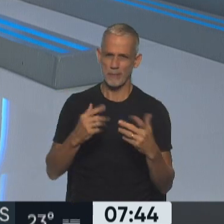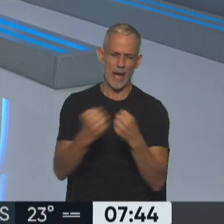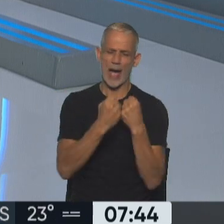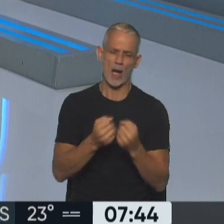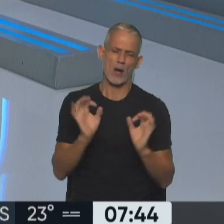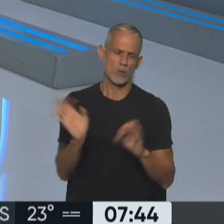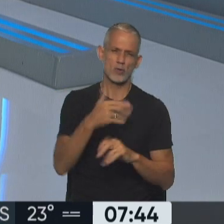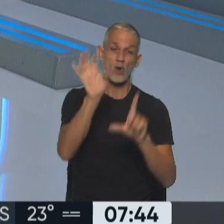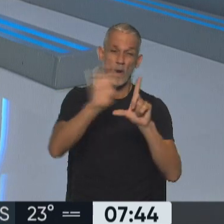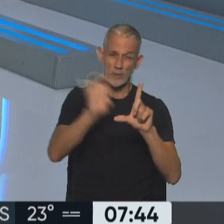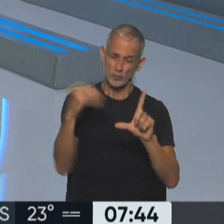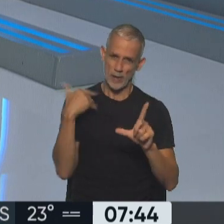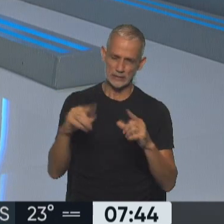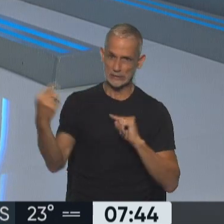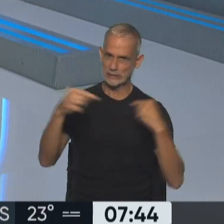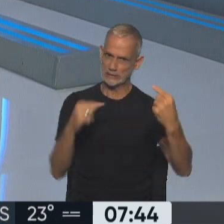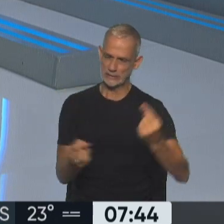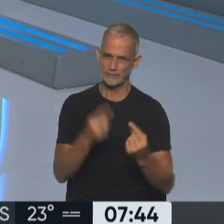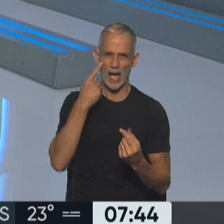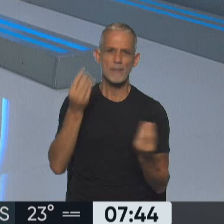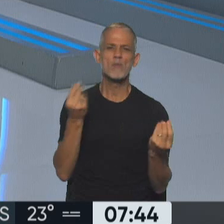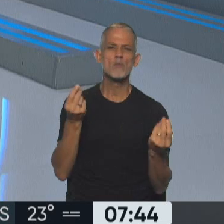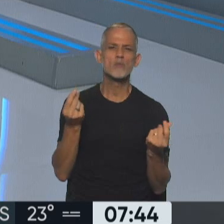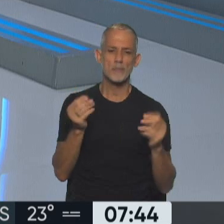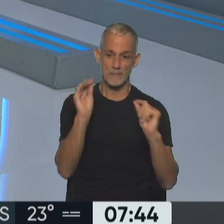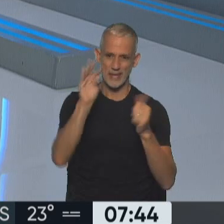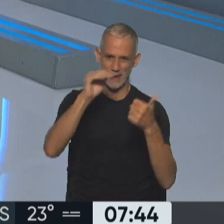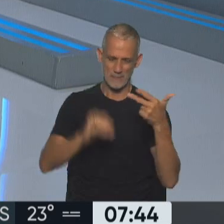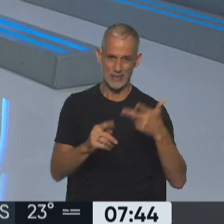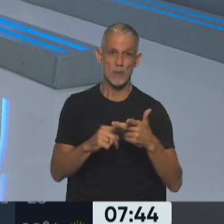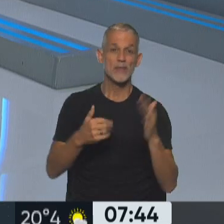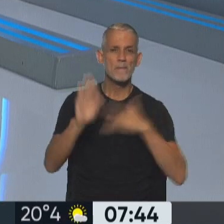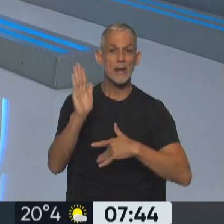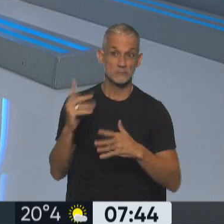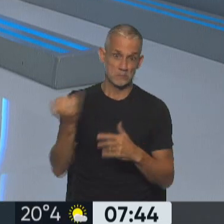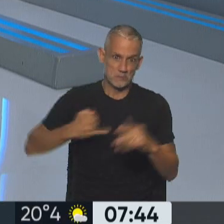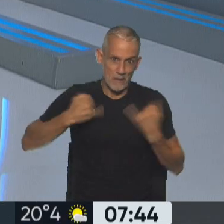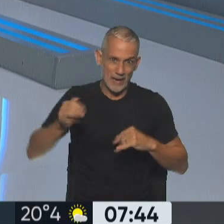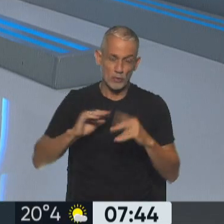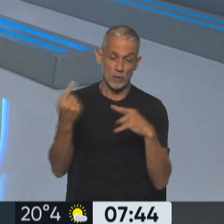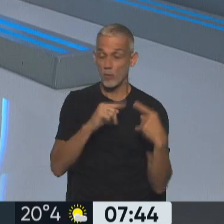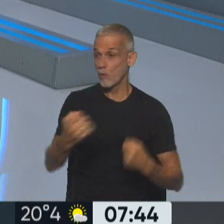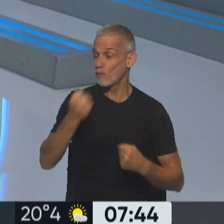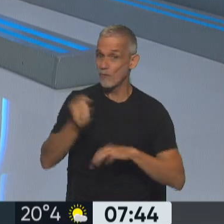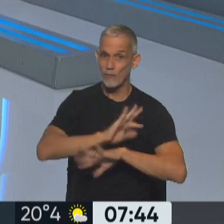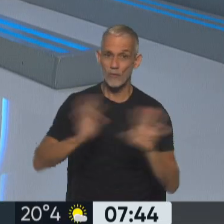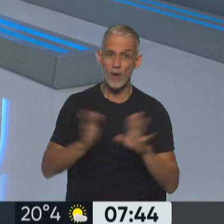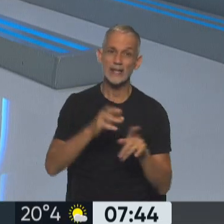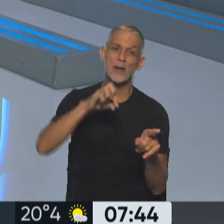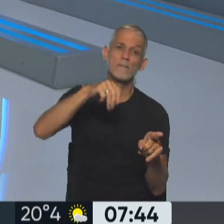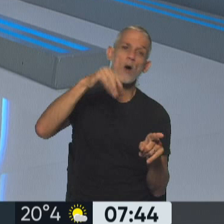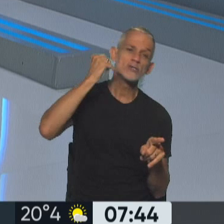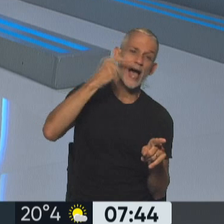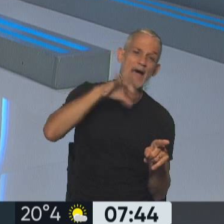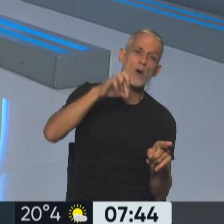dio por Zoom ayer para definir el número que te mostraba recién. Sobre todo me contaban una discusión muy fuerte entre Pablo